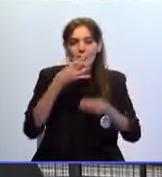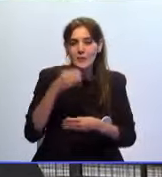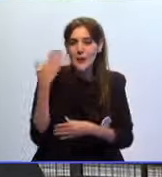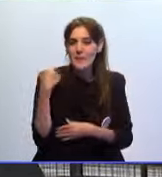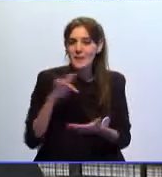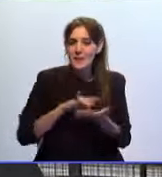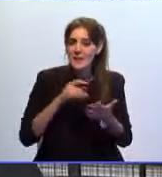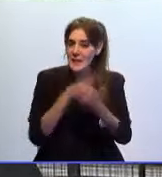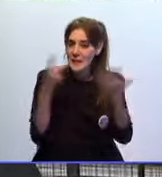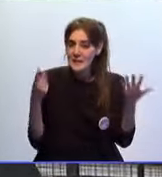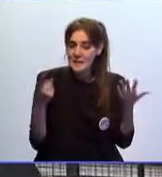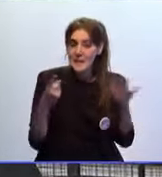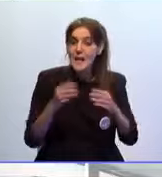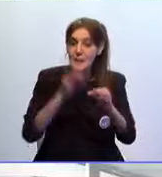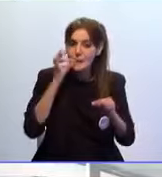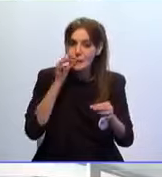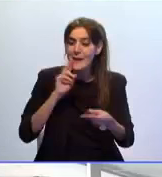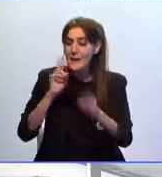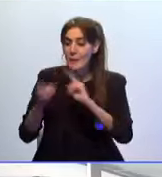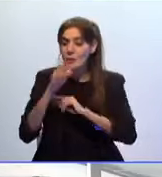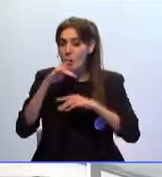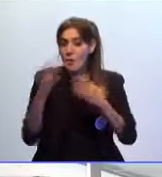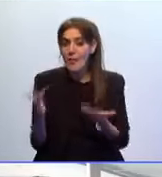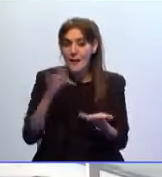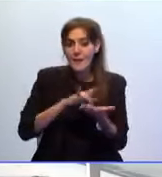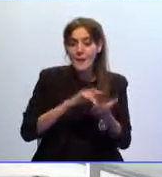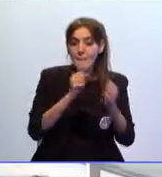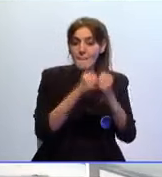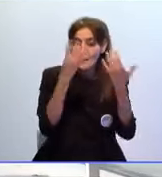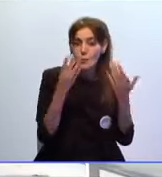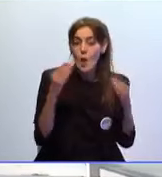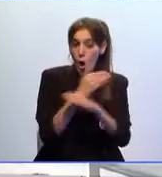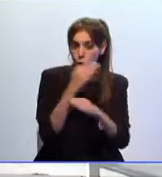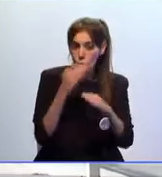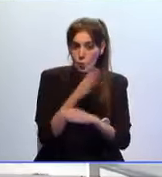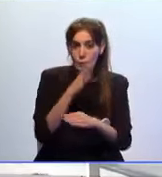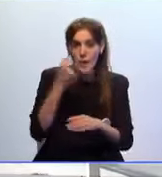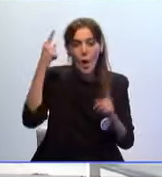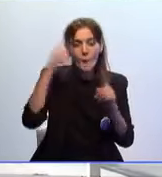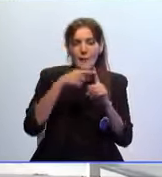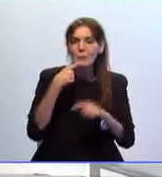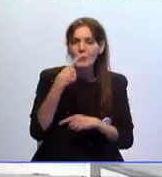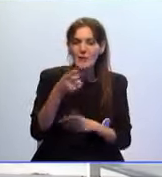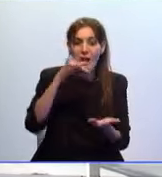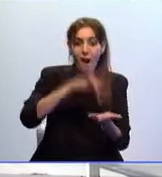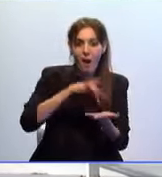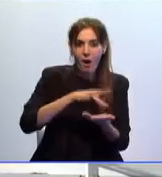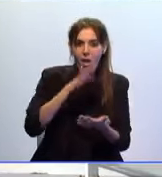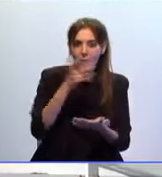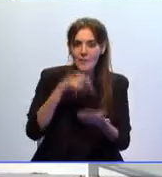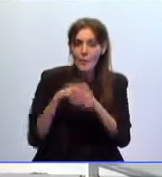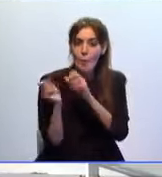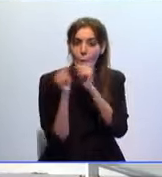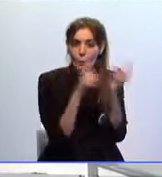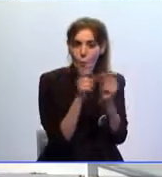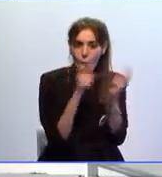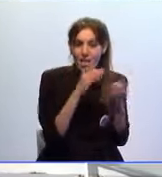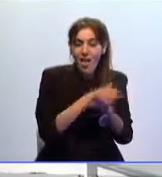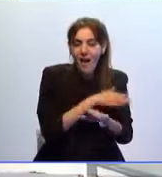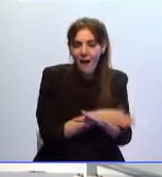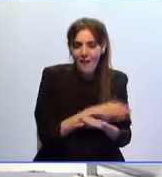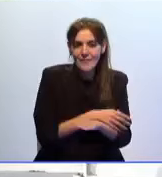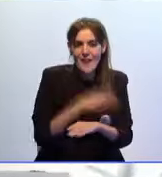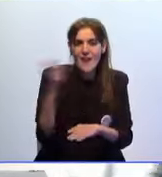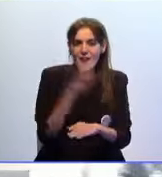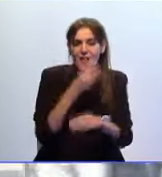pasado 16 de septiembre y la respuesta ha llegado el 29 de octubre afirmando que ese día hubo una evacuación anterior y que